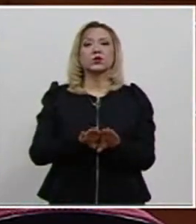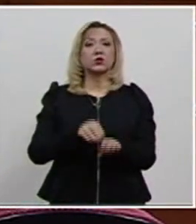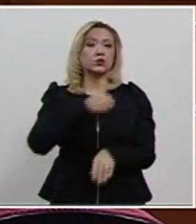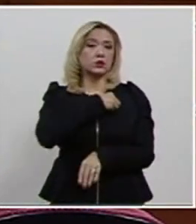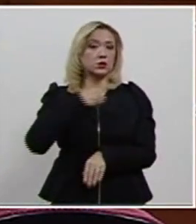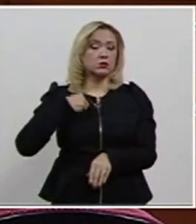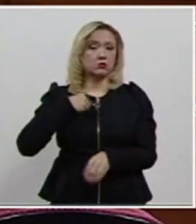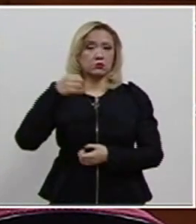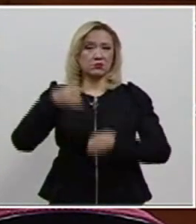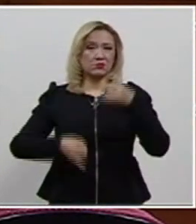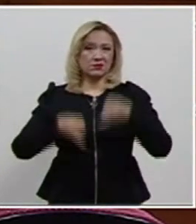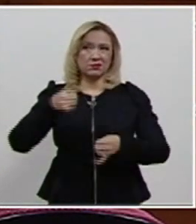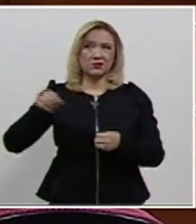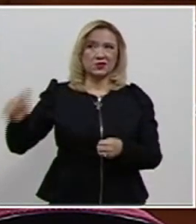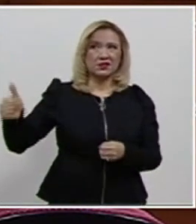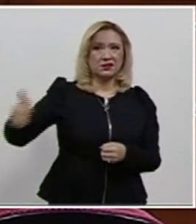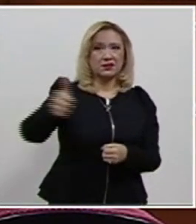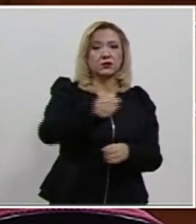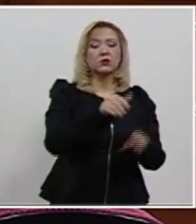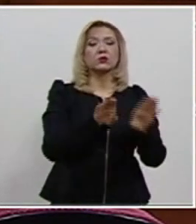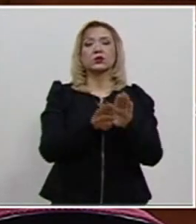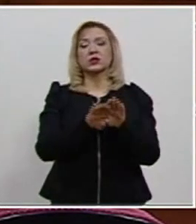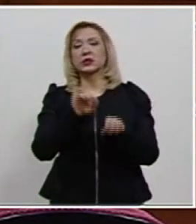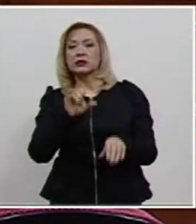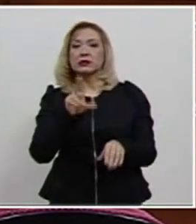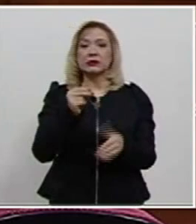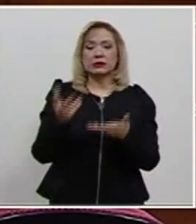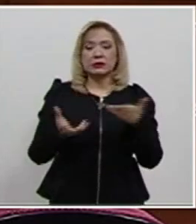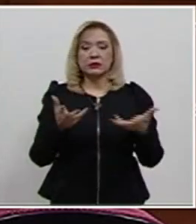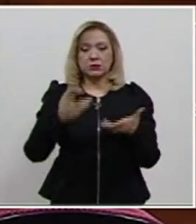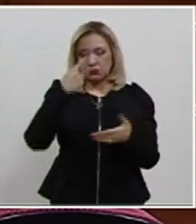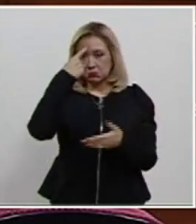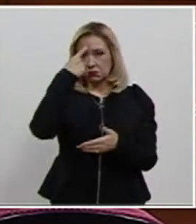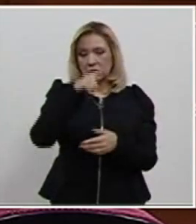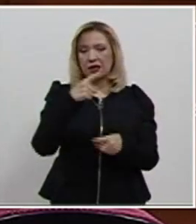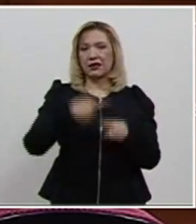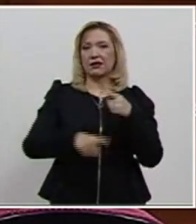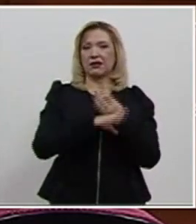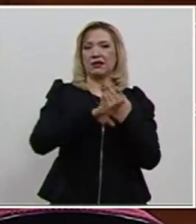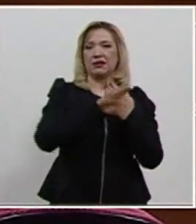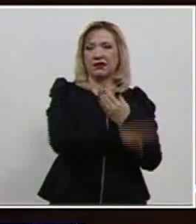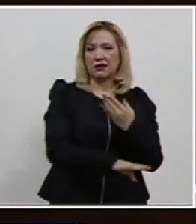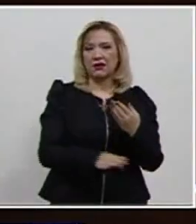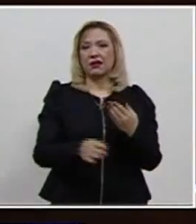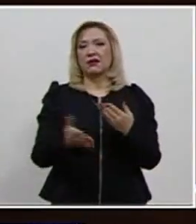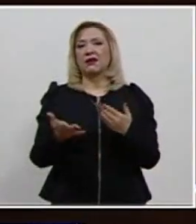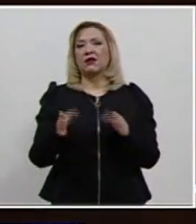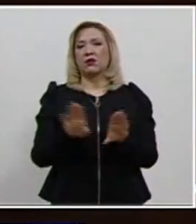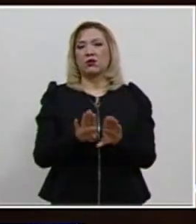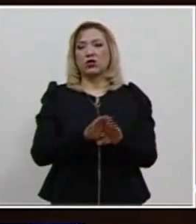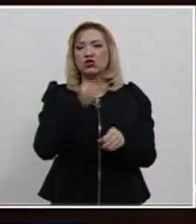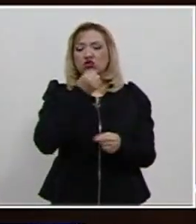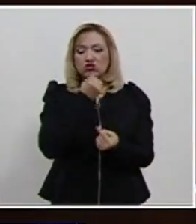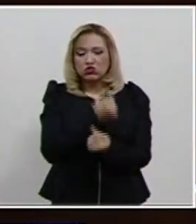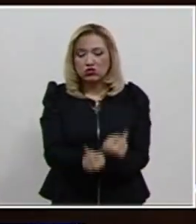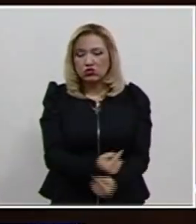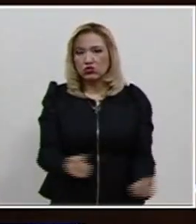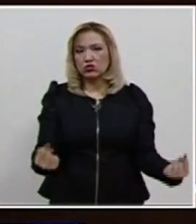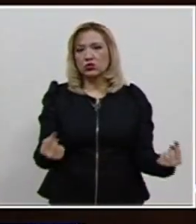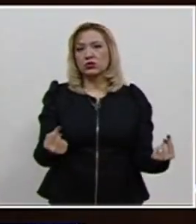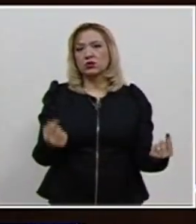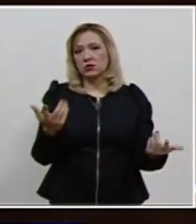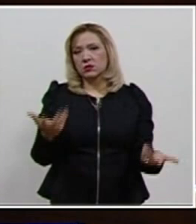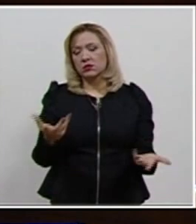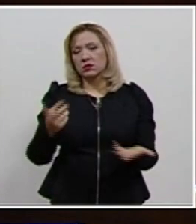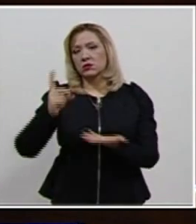jurisdiccionales de tomar medidas que se estimaran necesarias para evitar que se defrauden los derechos de menores o incapaces en